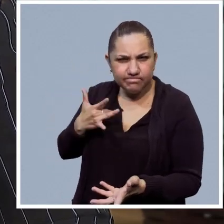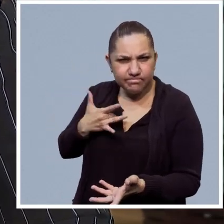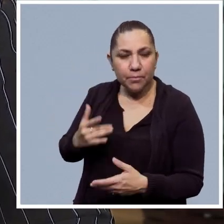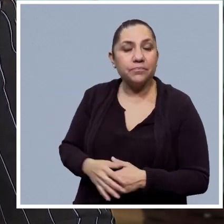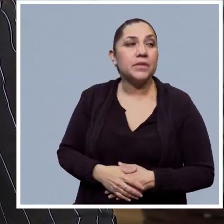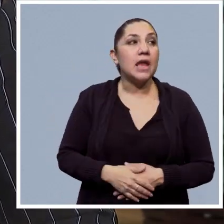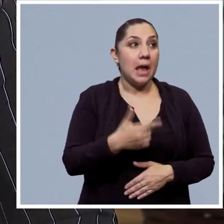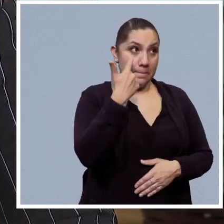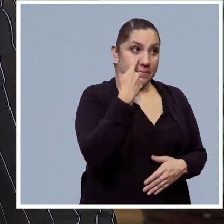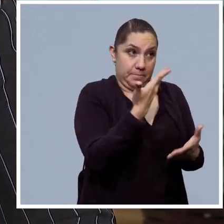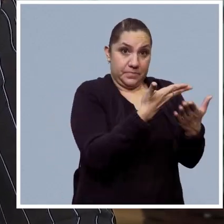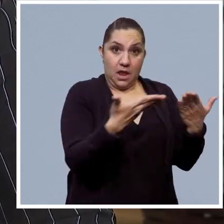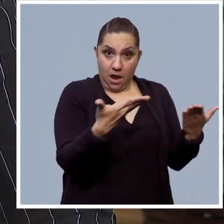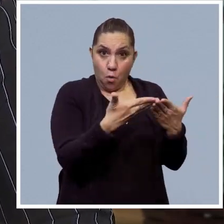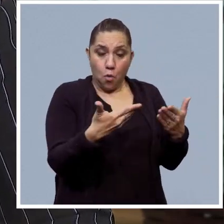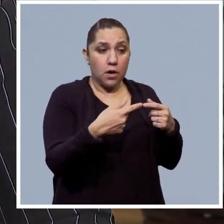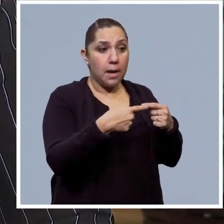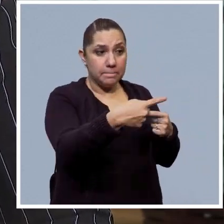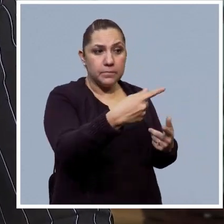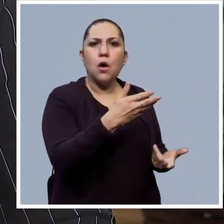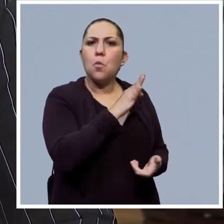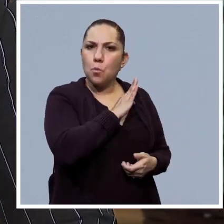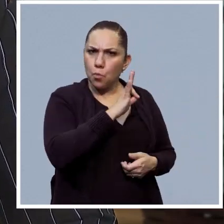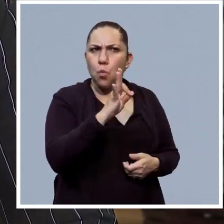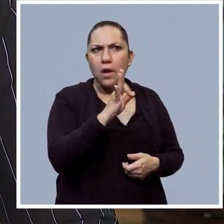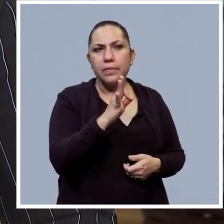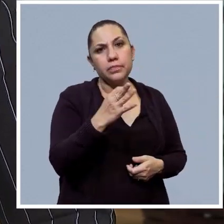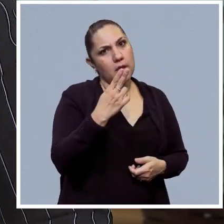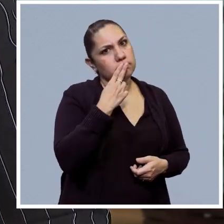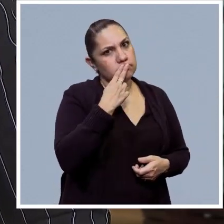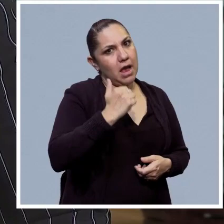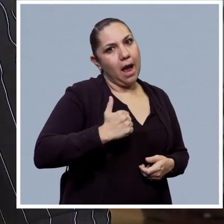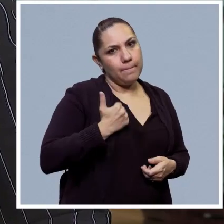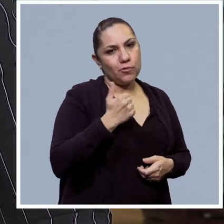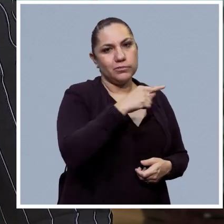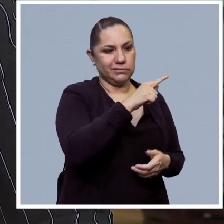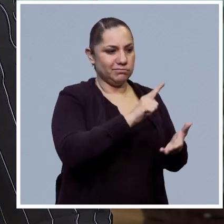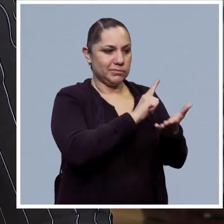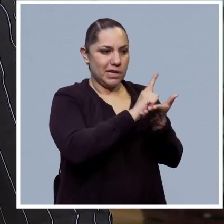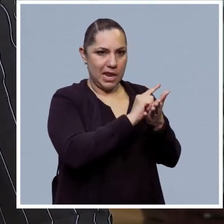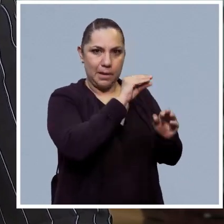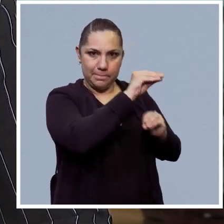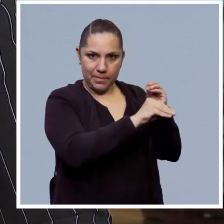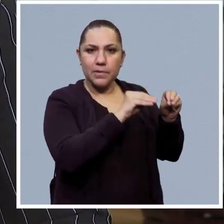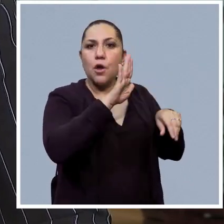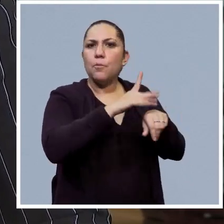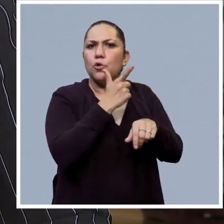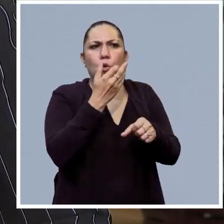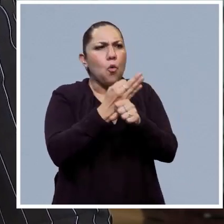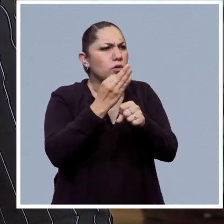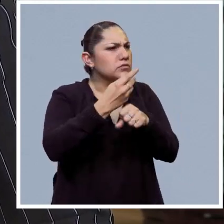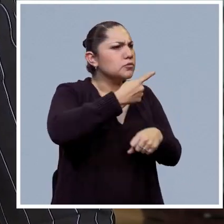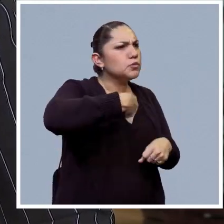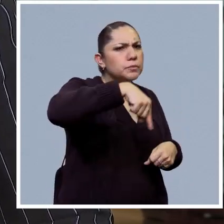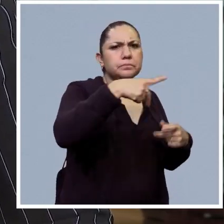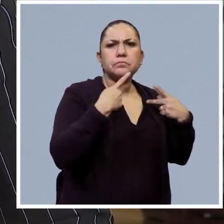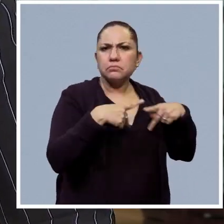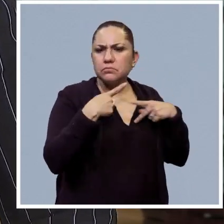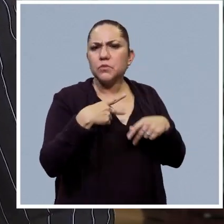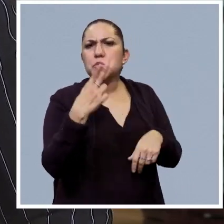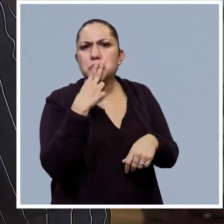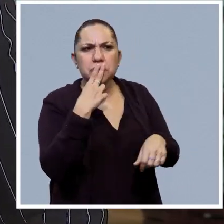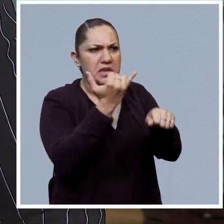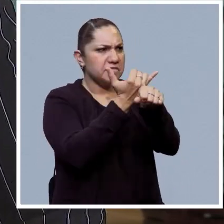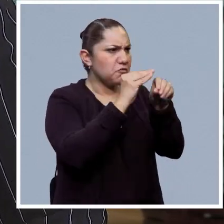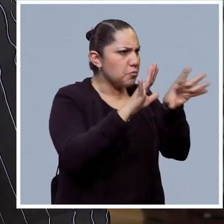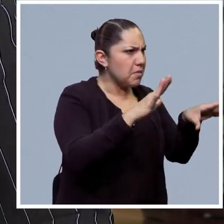oportunidad para formar legislación. Ok. Porque está el manejo de datos, primero. Todos tenemos una aplicación, de pronto veremos una red social